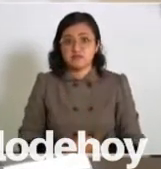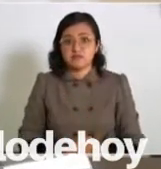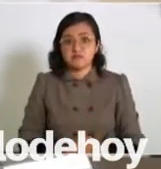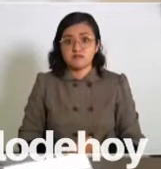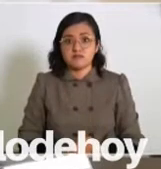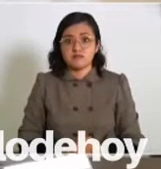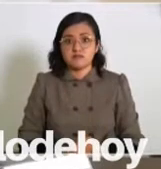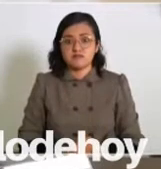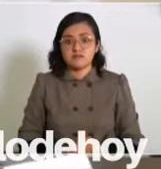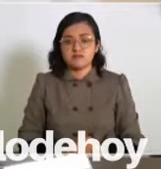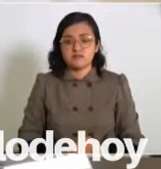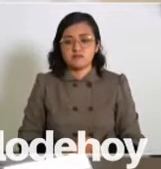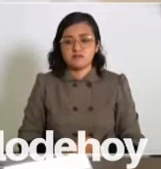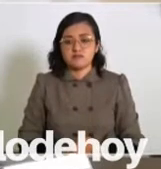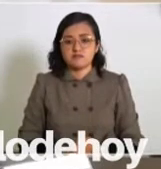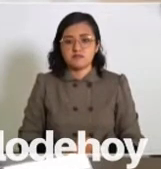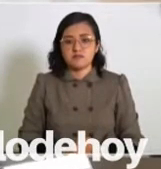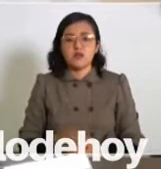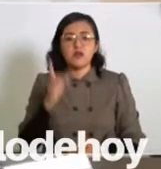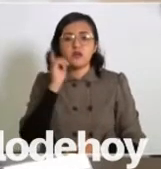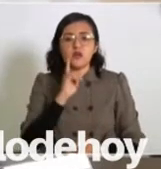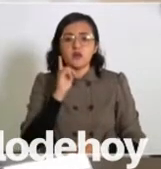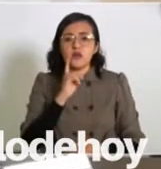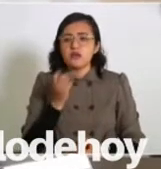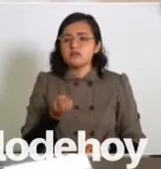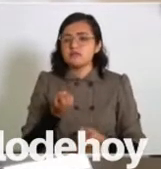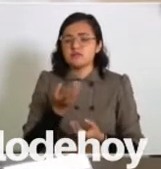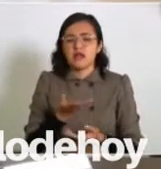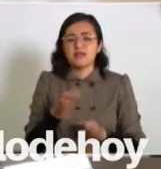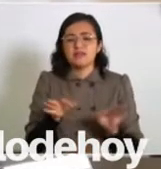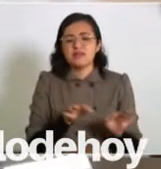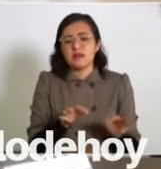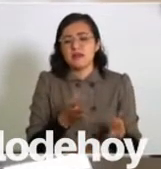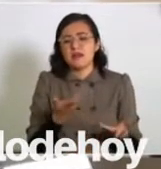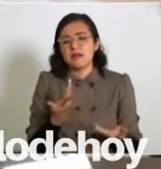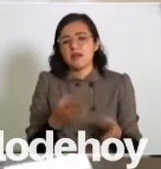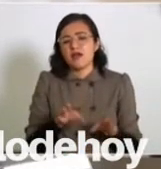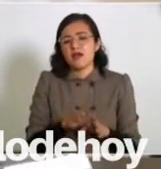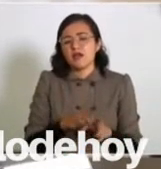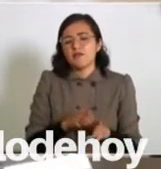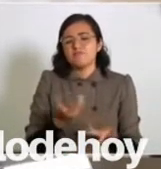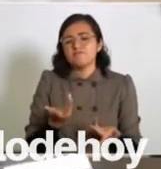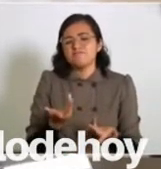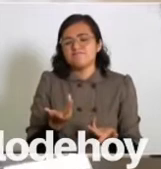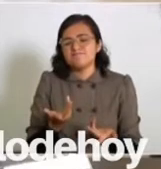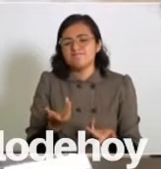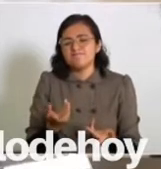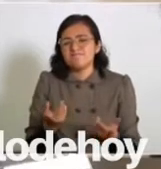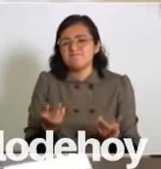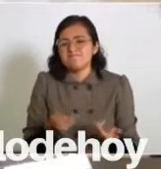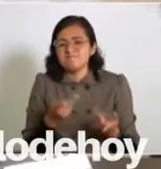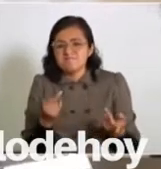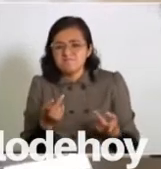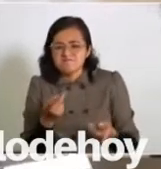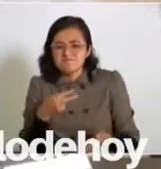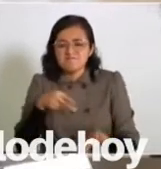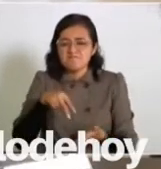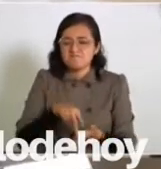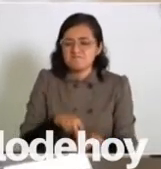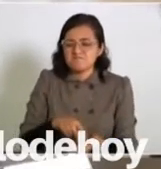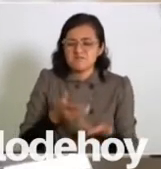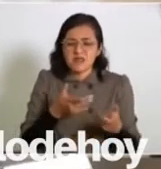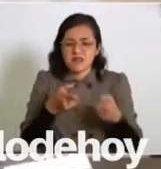Que salgan sexoservidoras a manifestarse, ¿sí? Es una forma de control